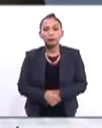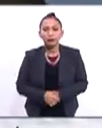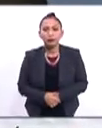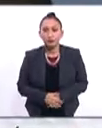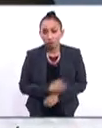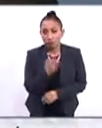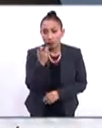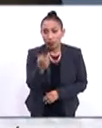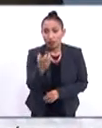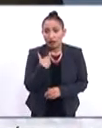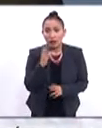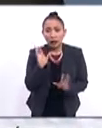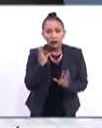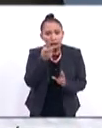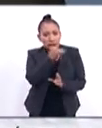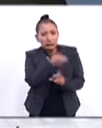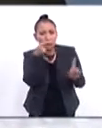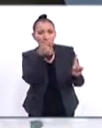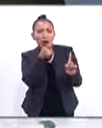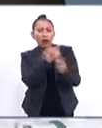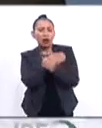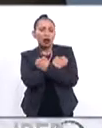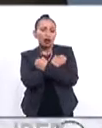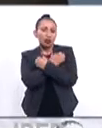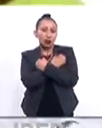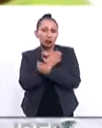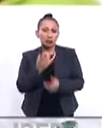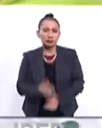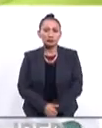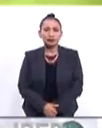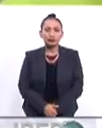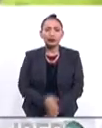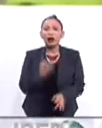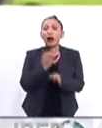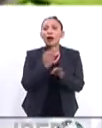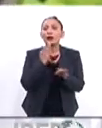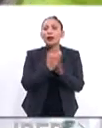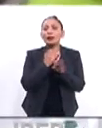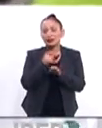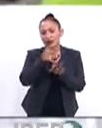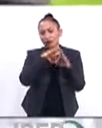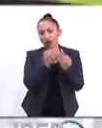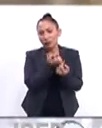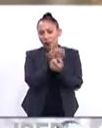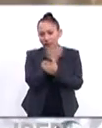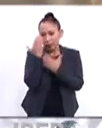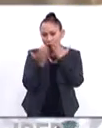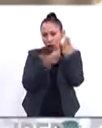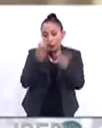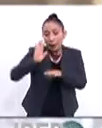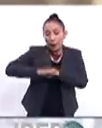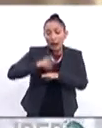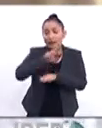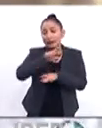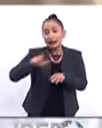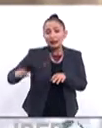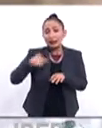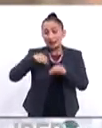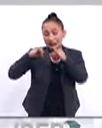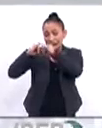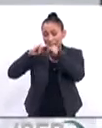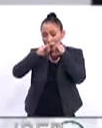Así que, en cuanto a la UN, la educación superior es el objetivo. Actualmente, este esquema académico reúne a más de 700